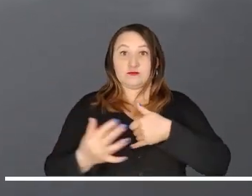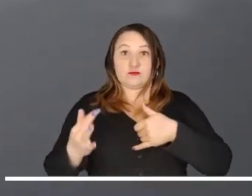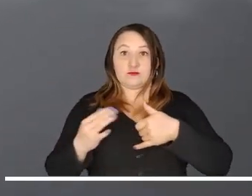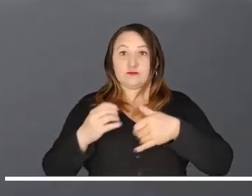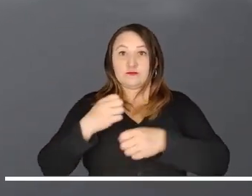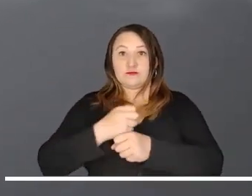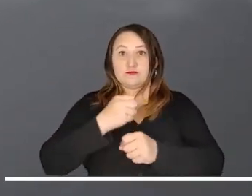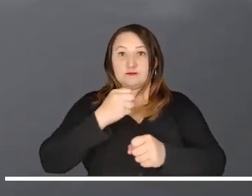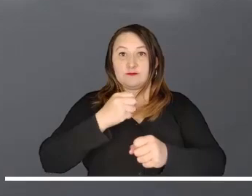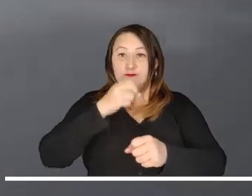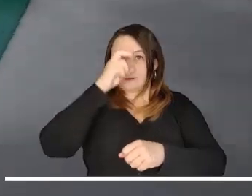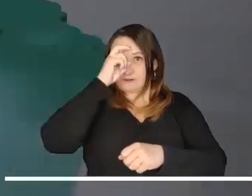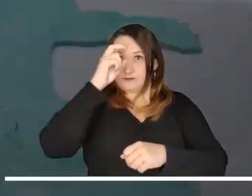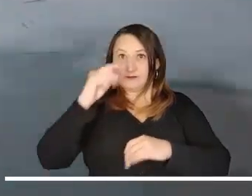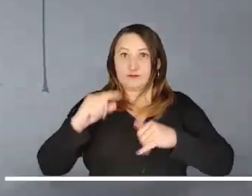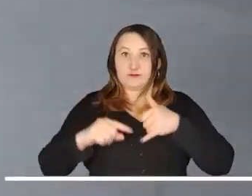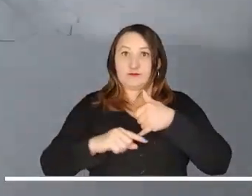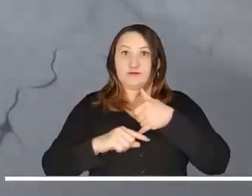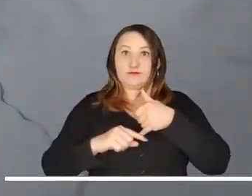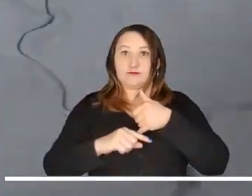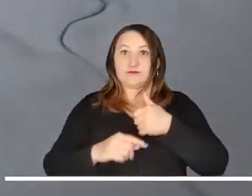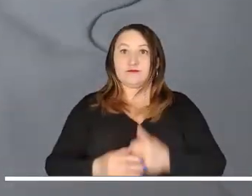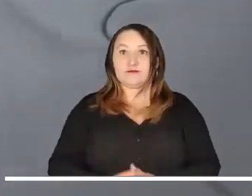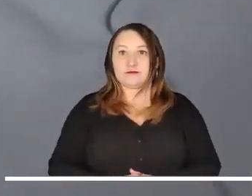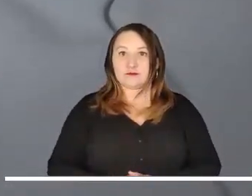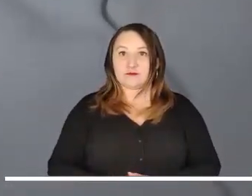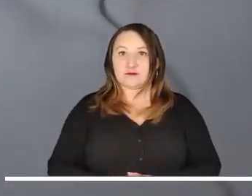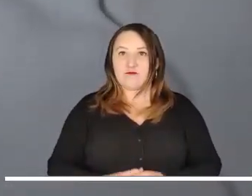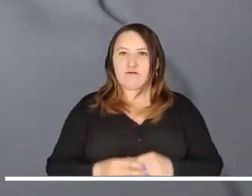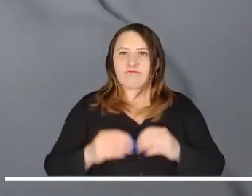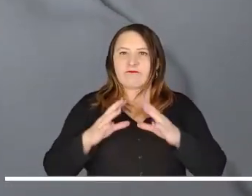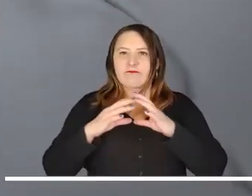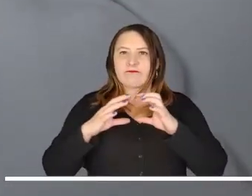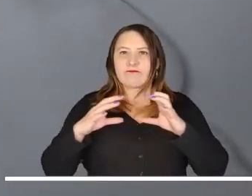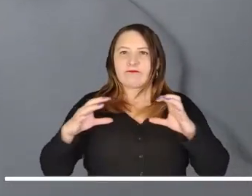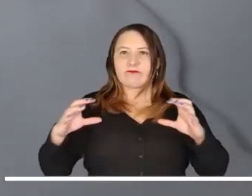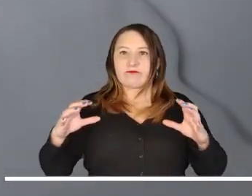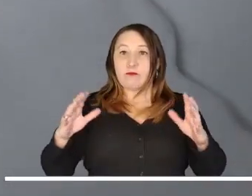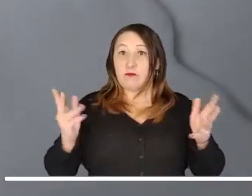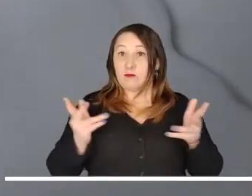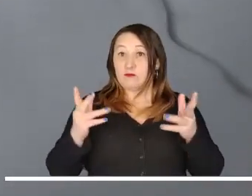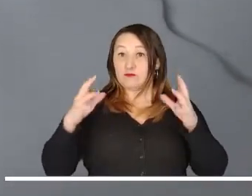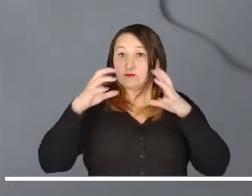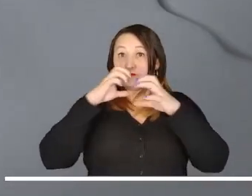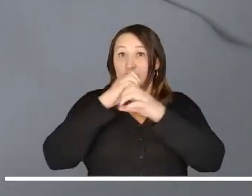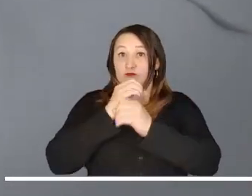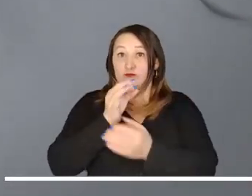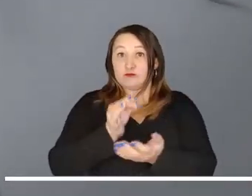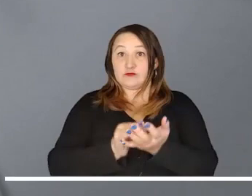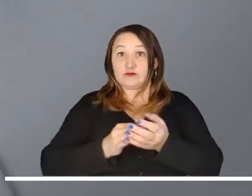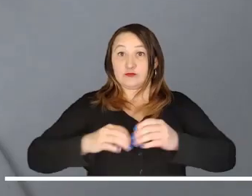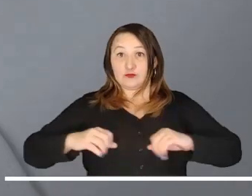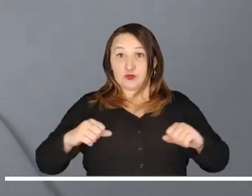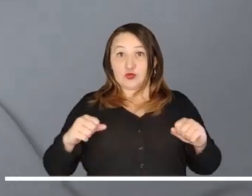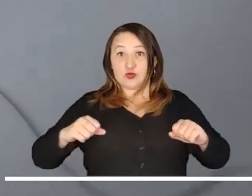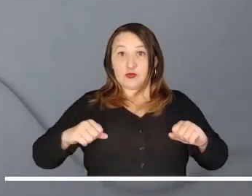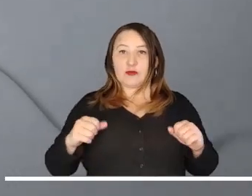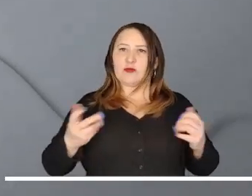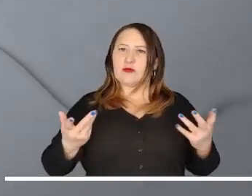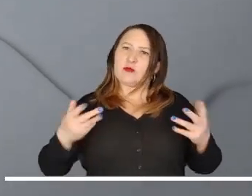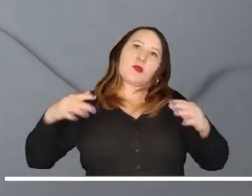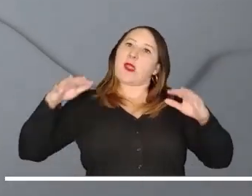Paupés y el norte de Amazonas. La nubosidad variada que se espera durante la noche en la capital llegaría